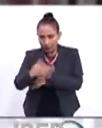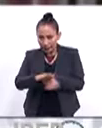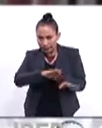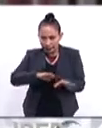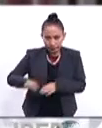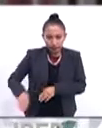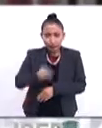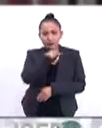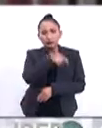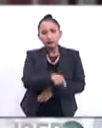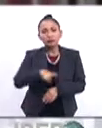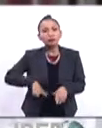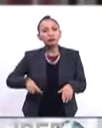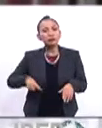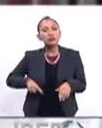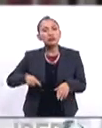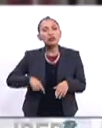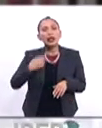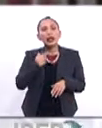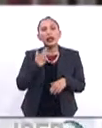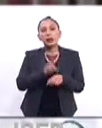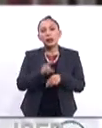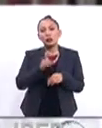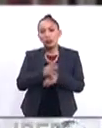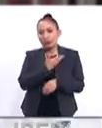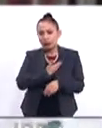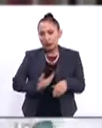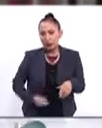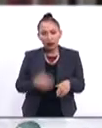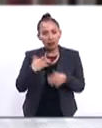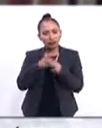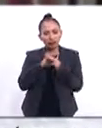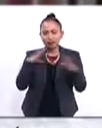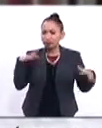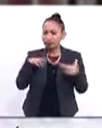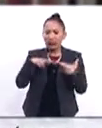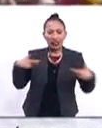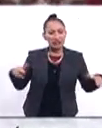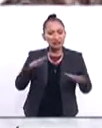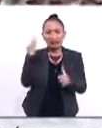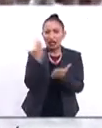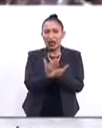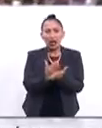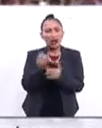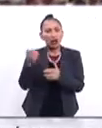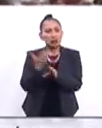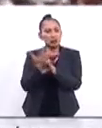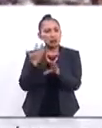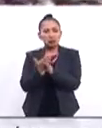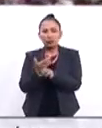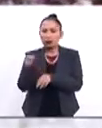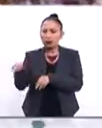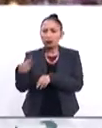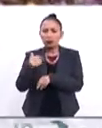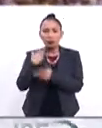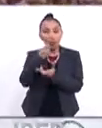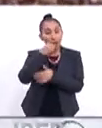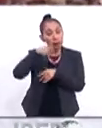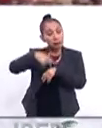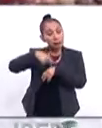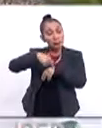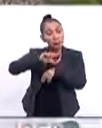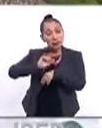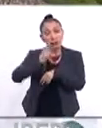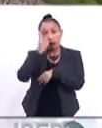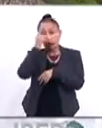tanto, el gobierno de Nicolás Maduro rompió totalmente las relaciones diplomáticas con Estados Unidos y les dio un plazo